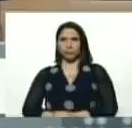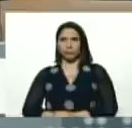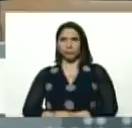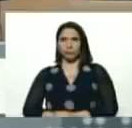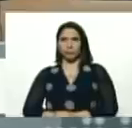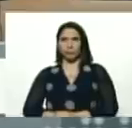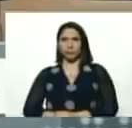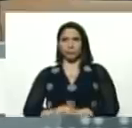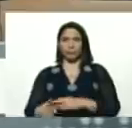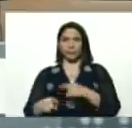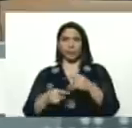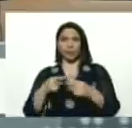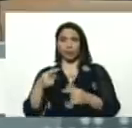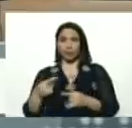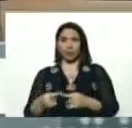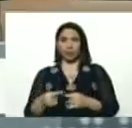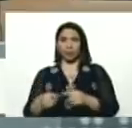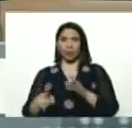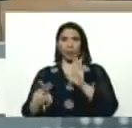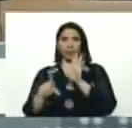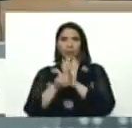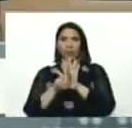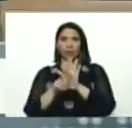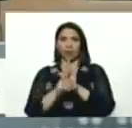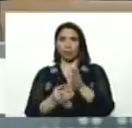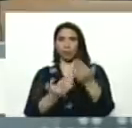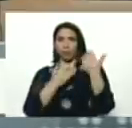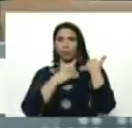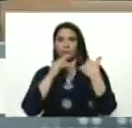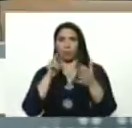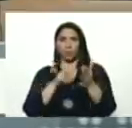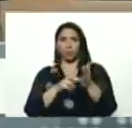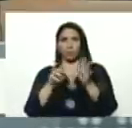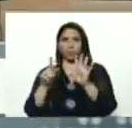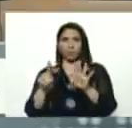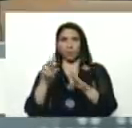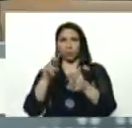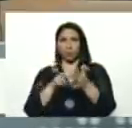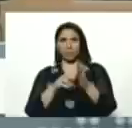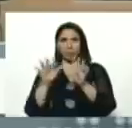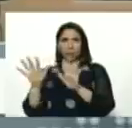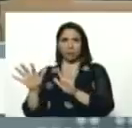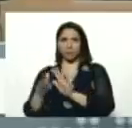luego vino, la legislatura, 2006, 2010, ¿verdad?